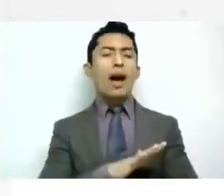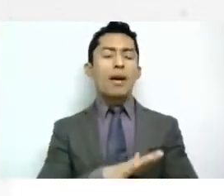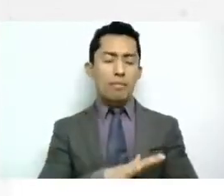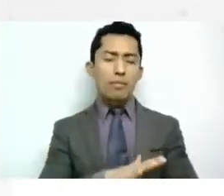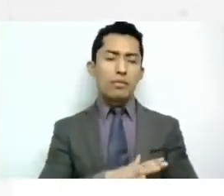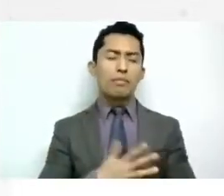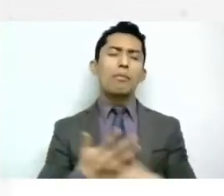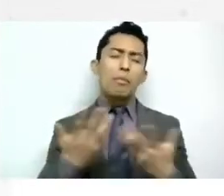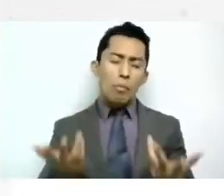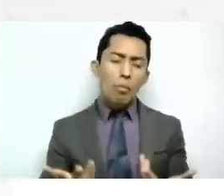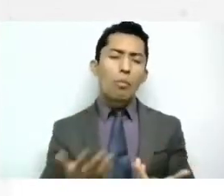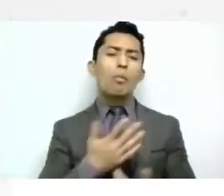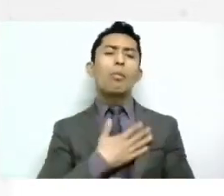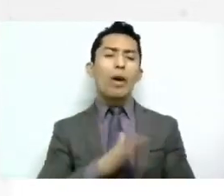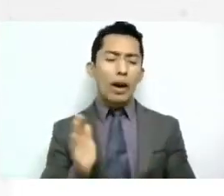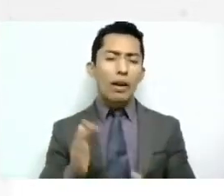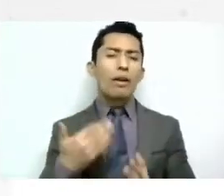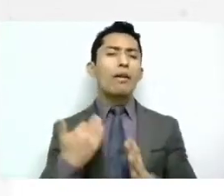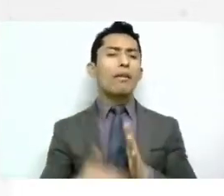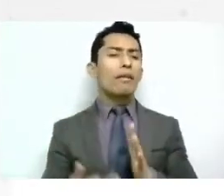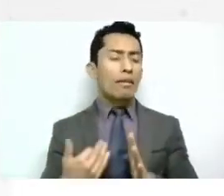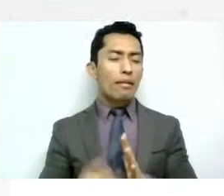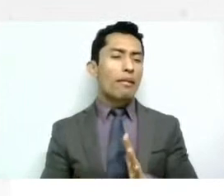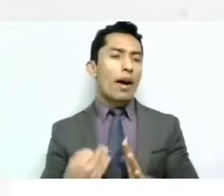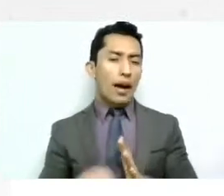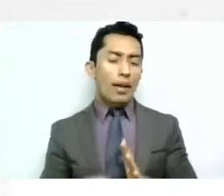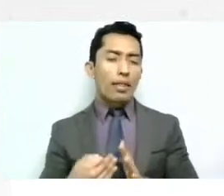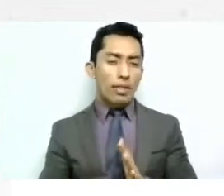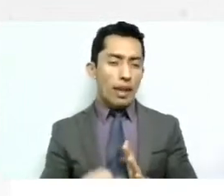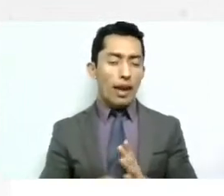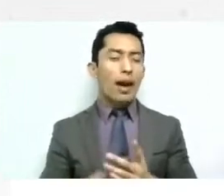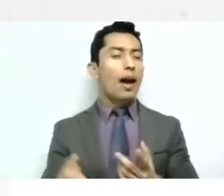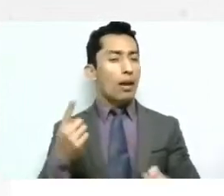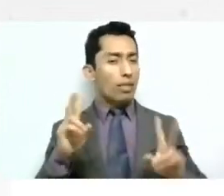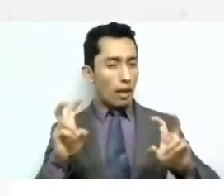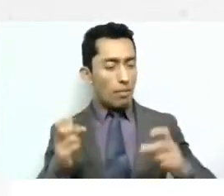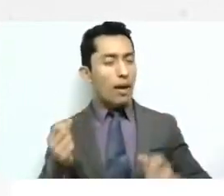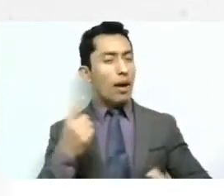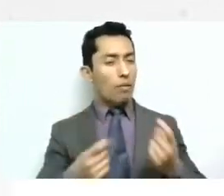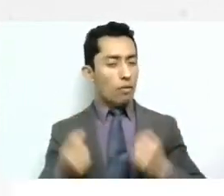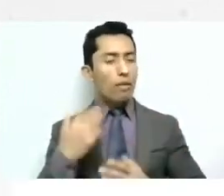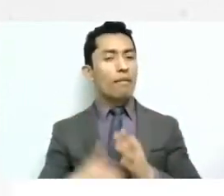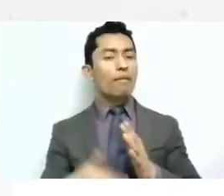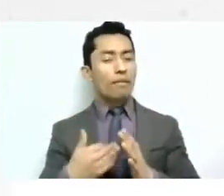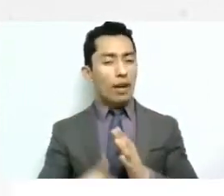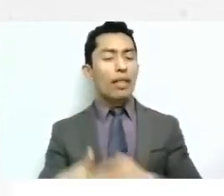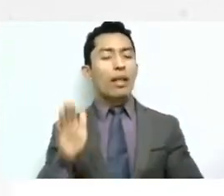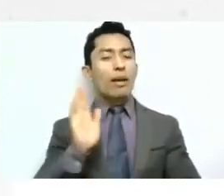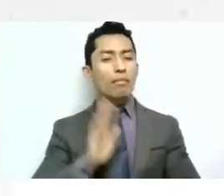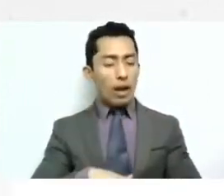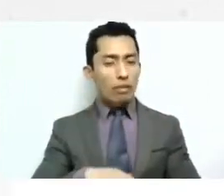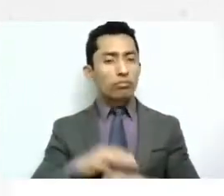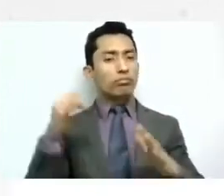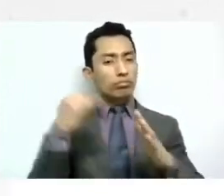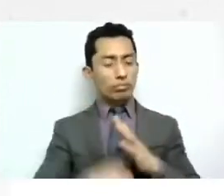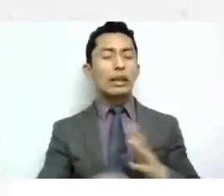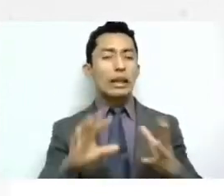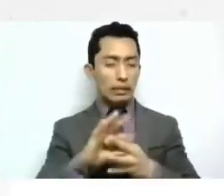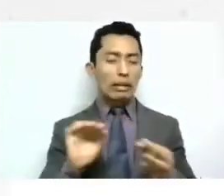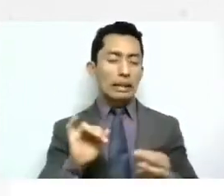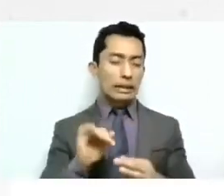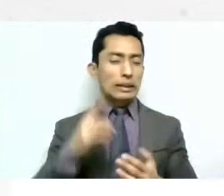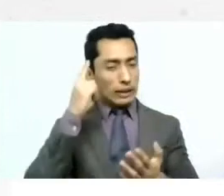falta ser un en ciertos temas falta hacer un avance mayor yo creo que sí